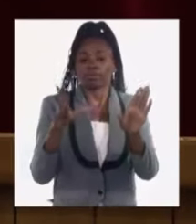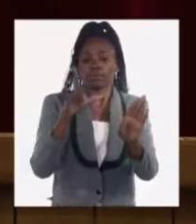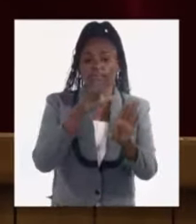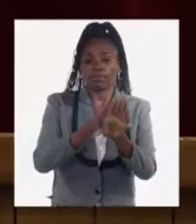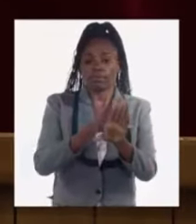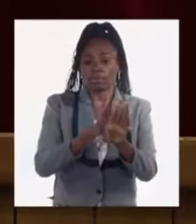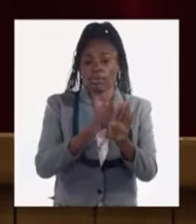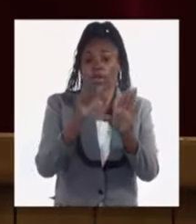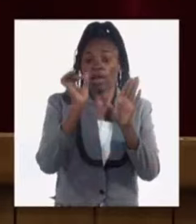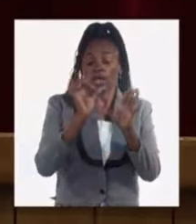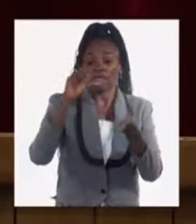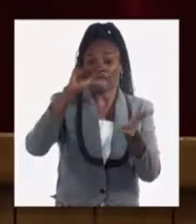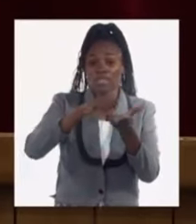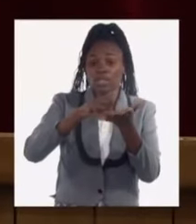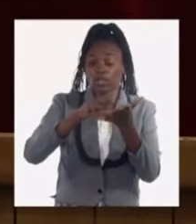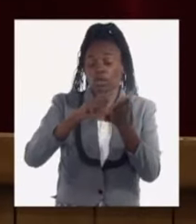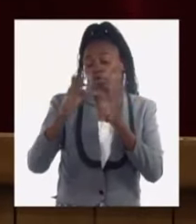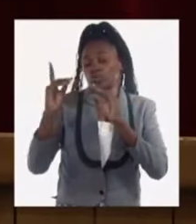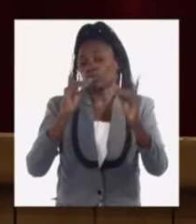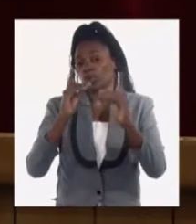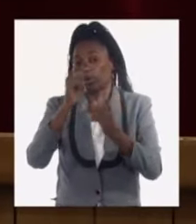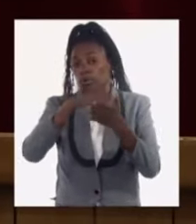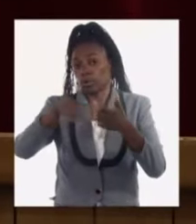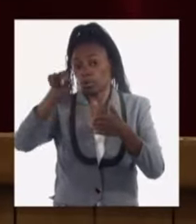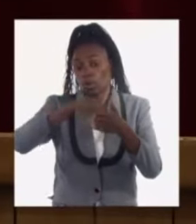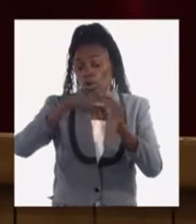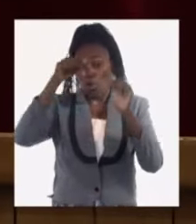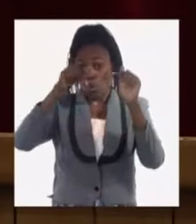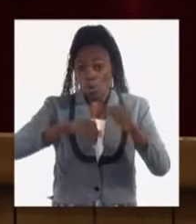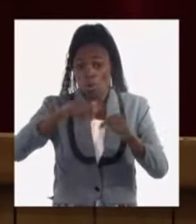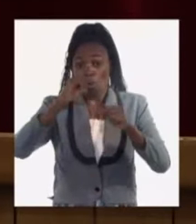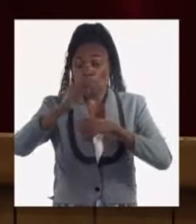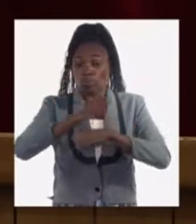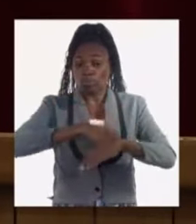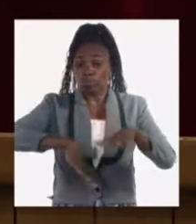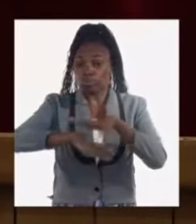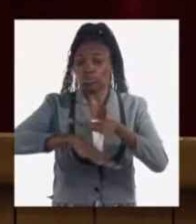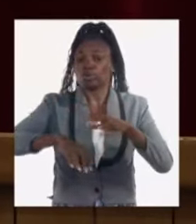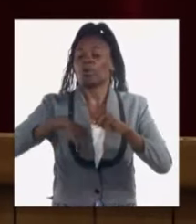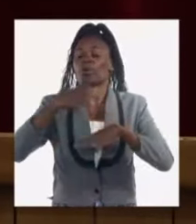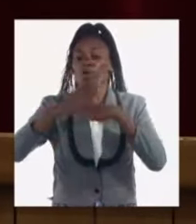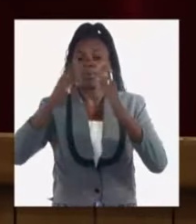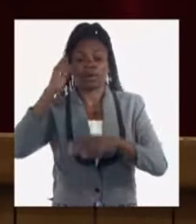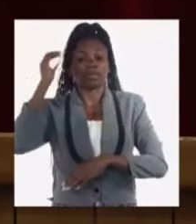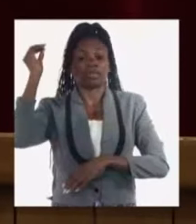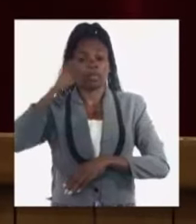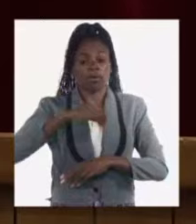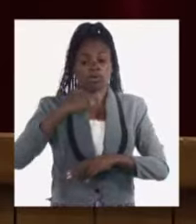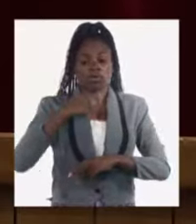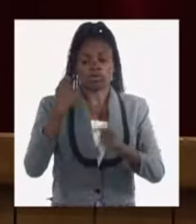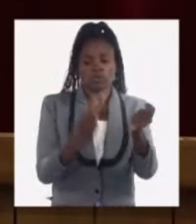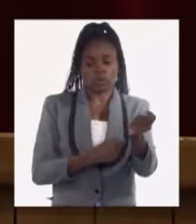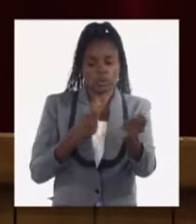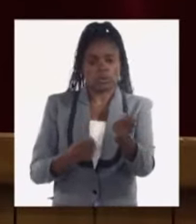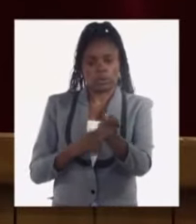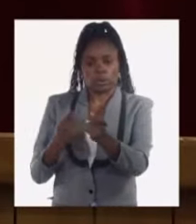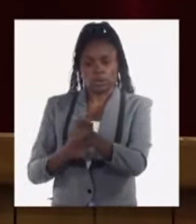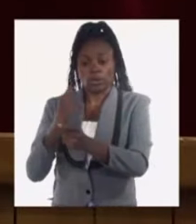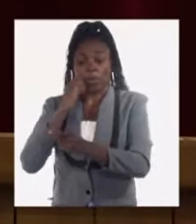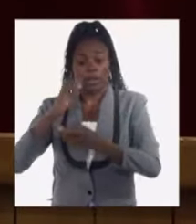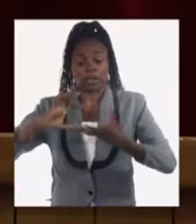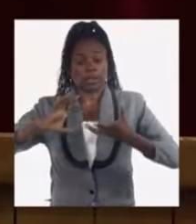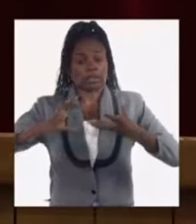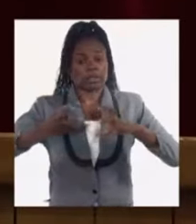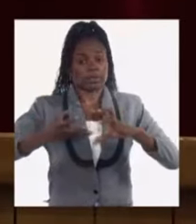además está en el centro del debate popular y que hoy por hoy es uno de los problemas que sabemos que estamos enfrentando más complejos.